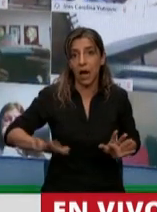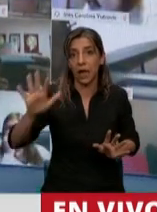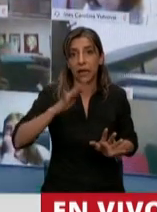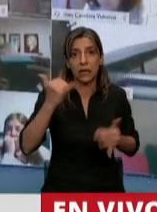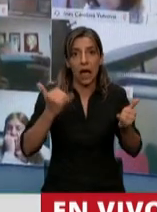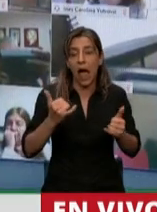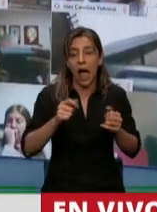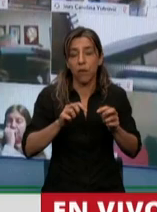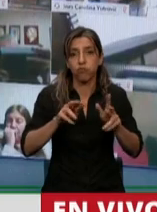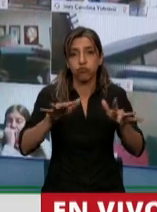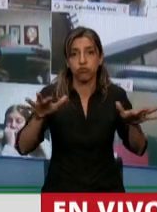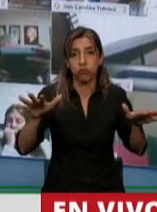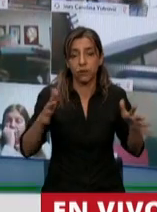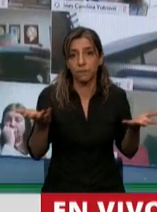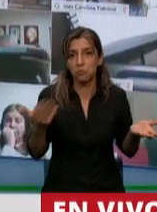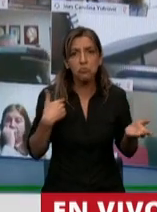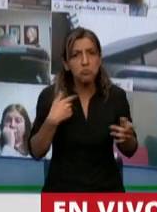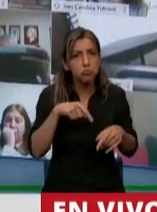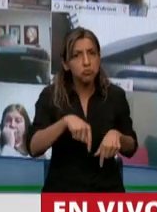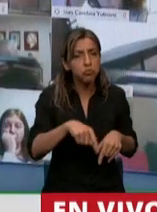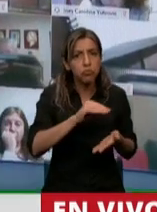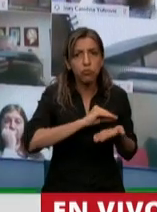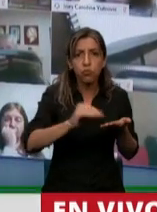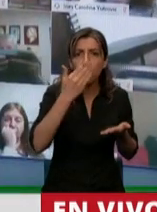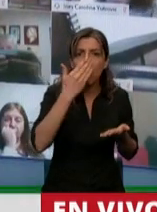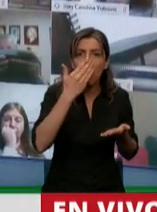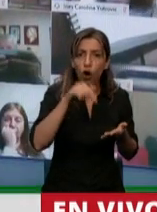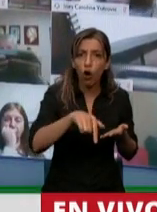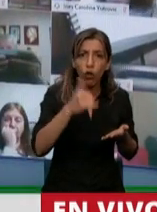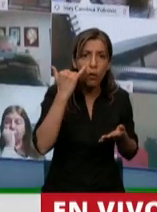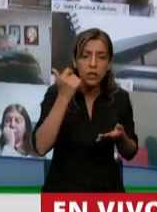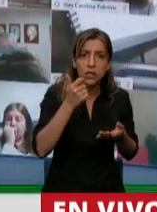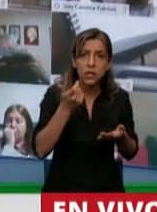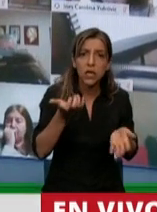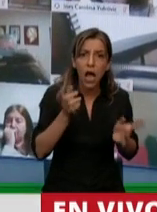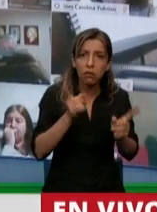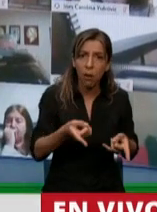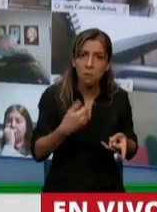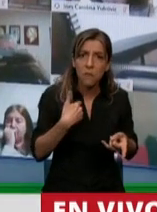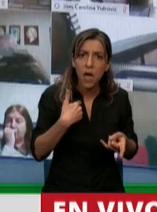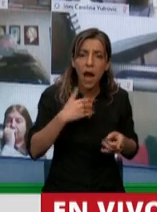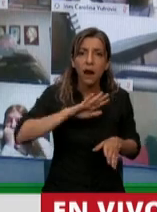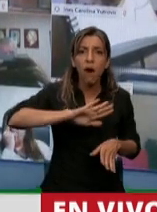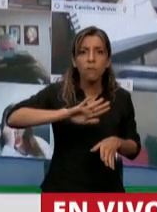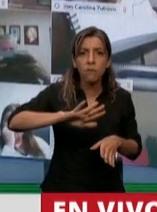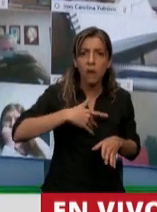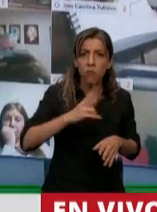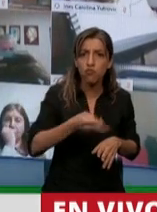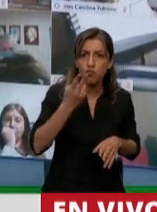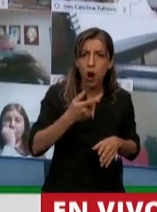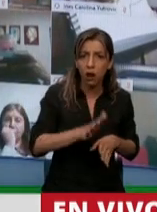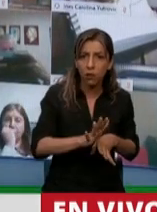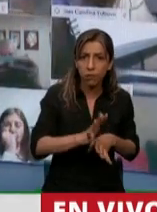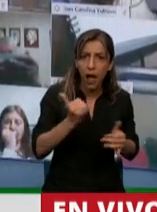un diputado también de Córdoba ha recibido amenazas de muerte, él y su familia, en el día de la